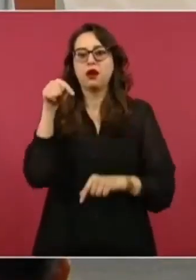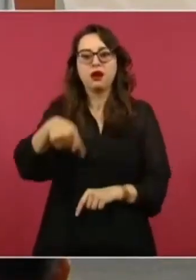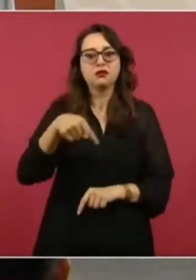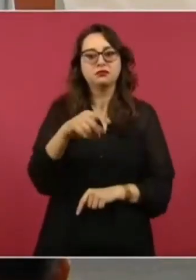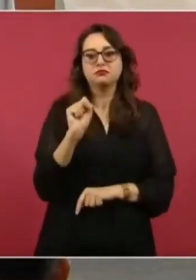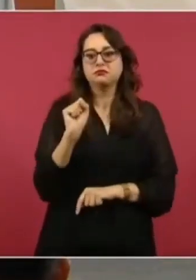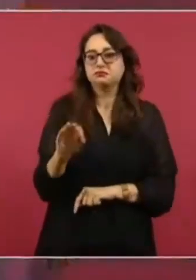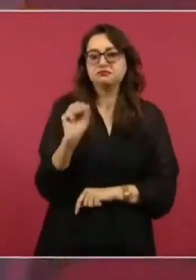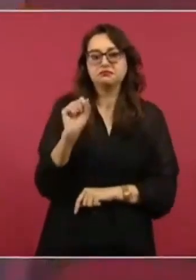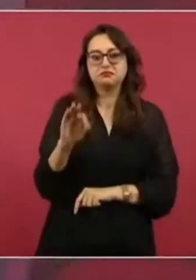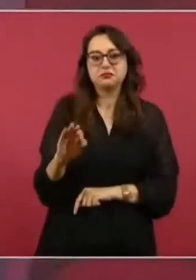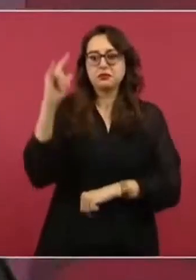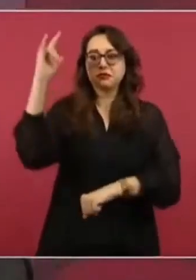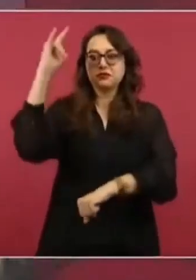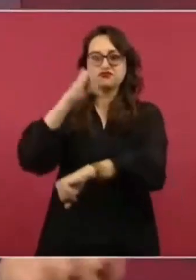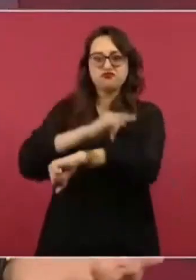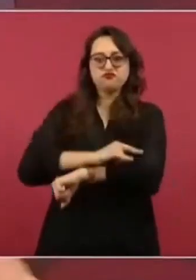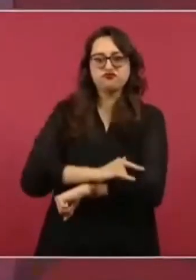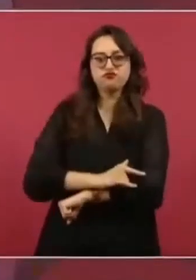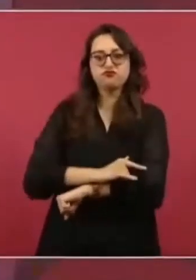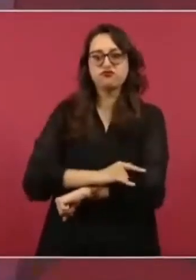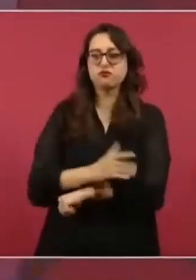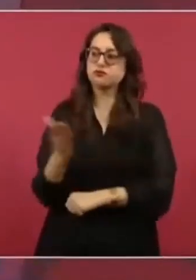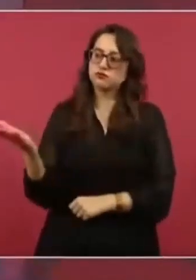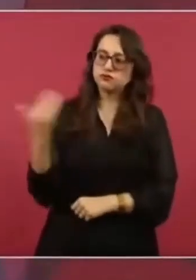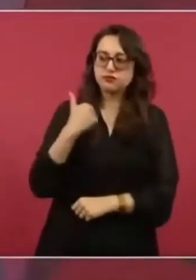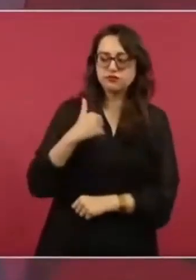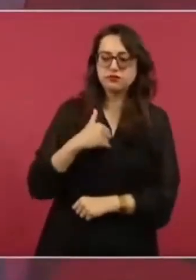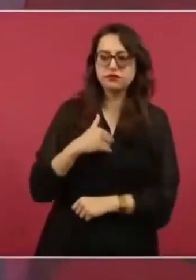Y ya cuando llegara al final, en San Francisco.